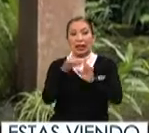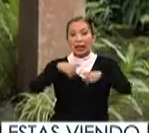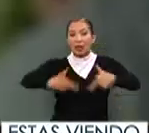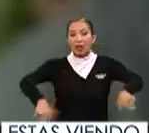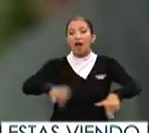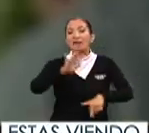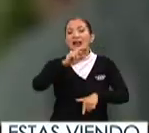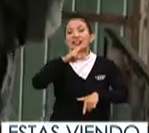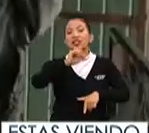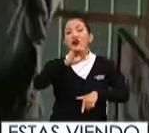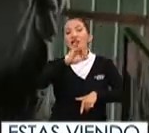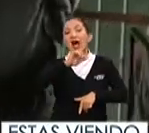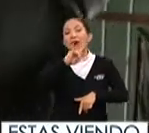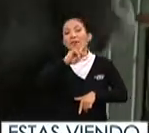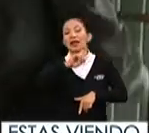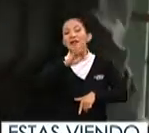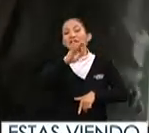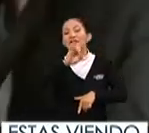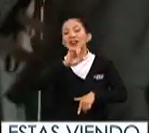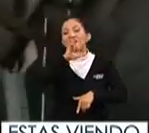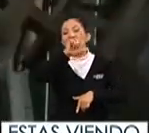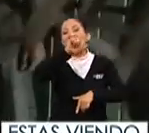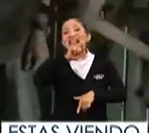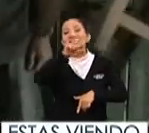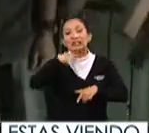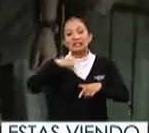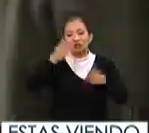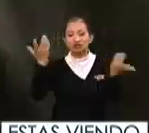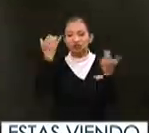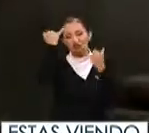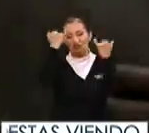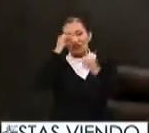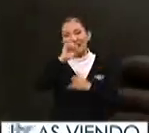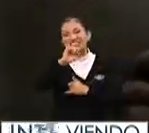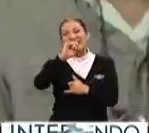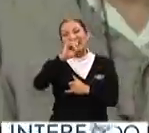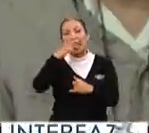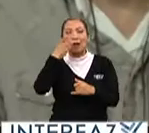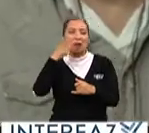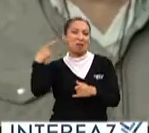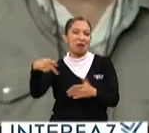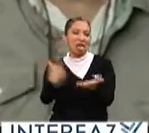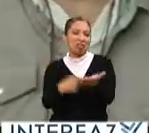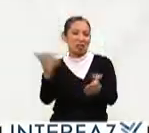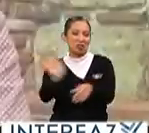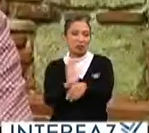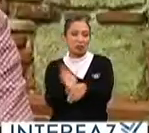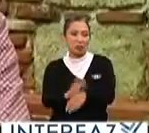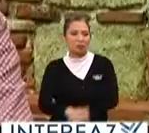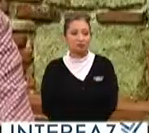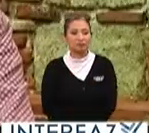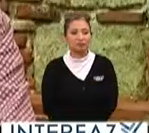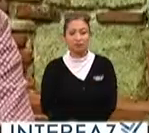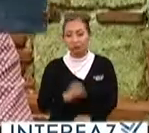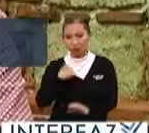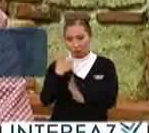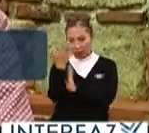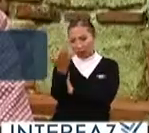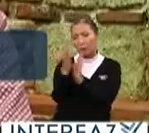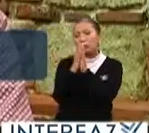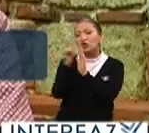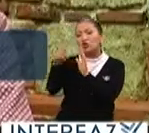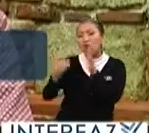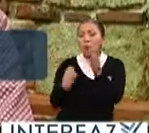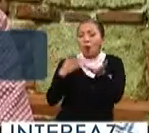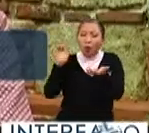lingüista Francisco Javier Valdés Félix, quien creó el Cicril, lengua que hablan los personajes en el filme. La petición fue hacer una